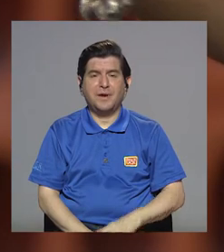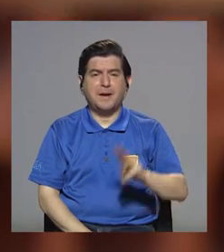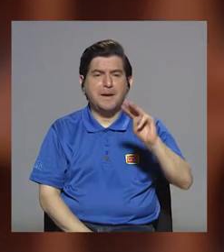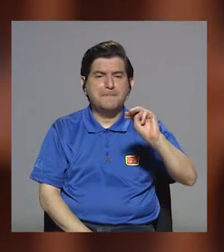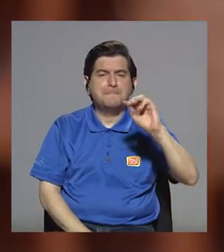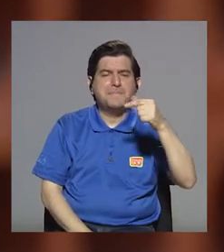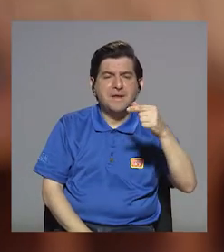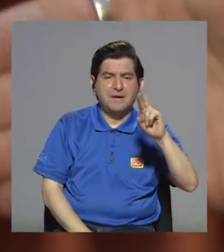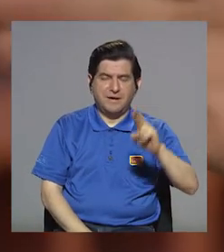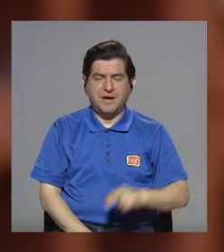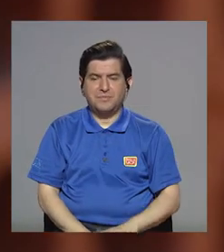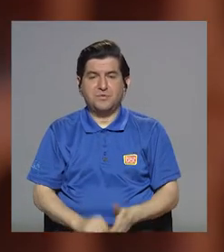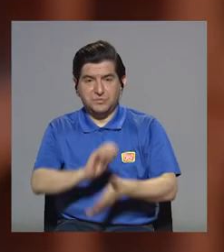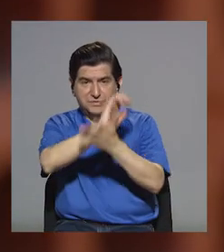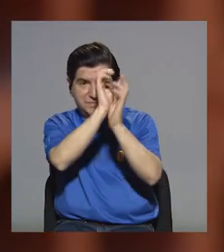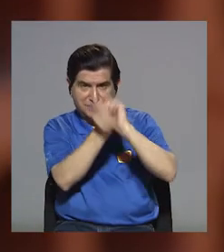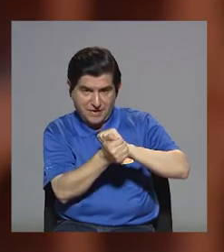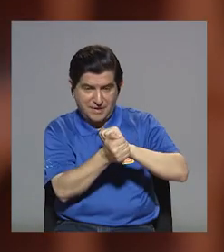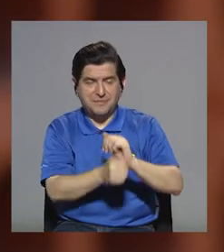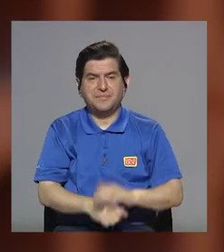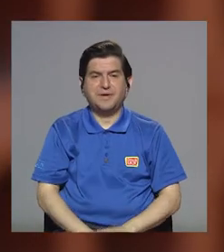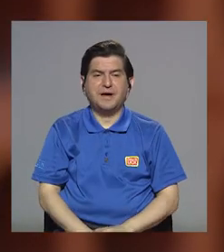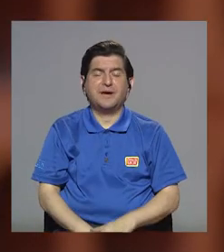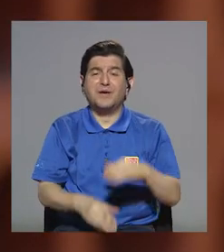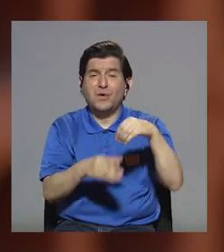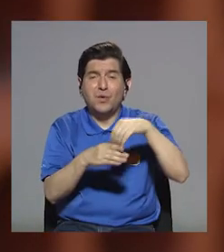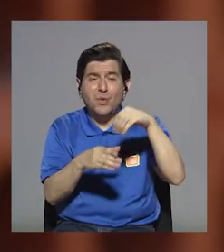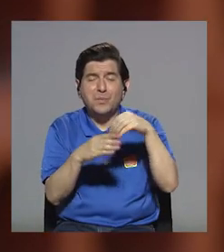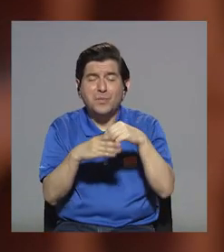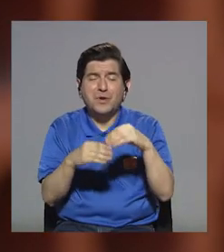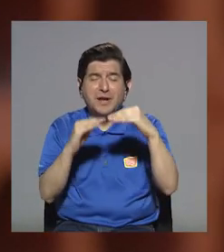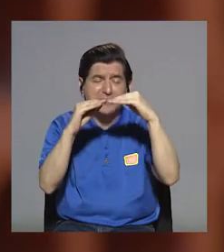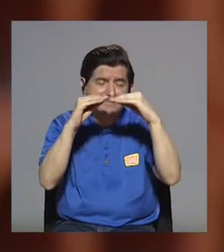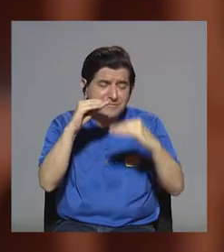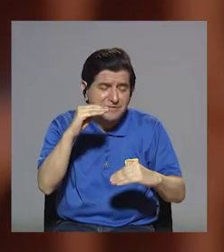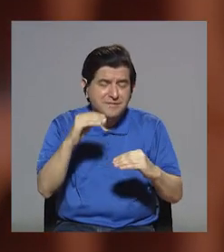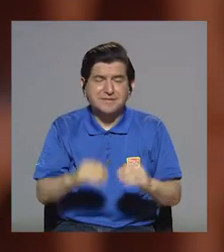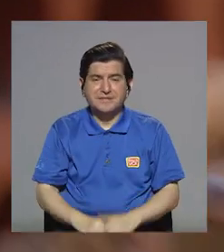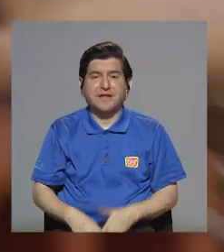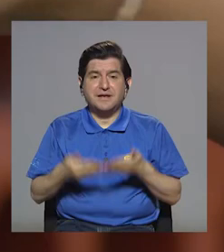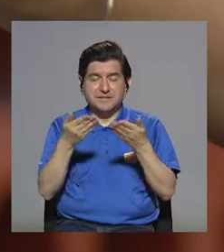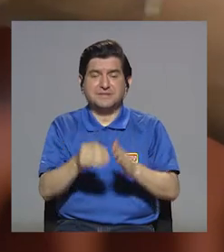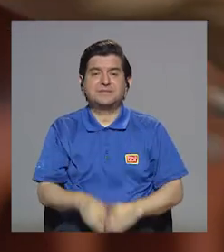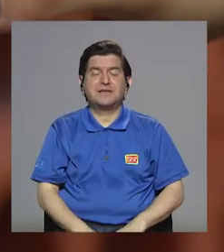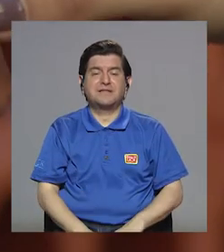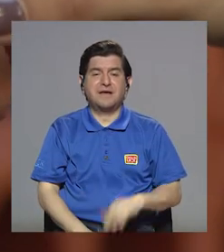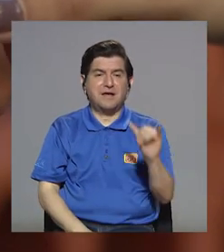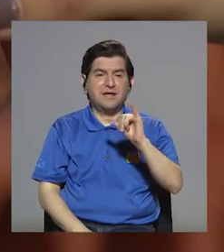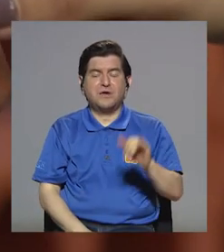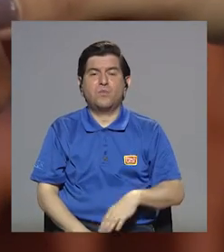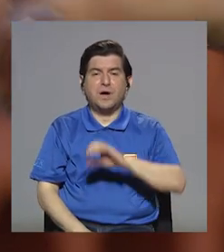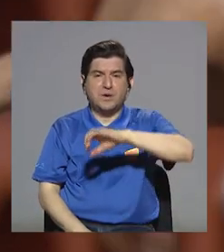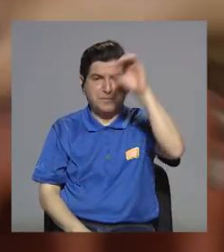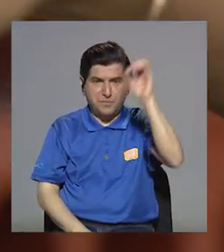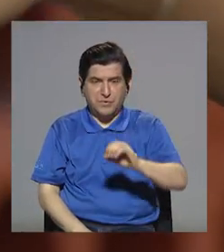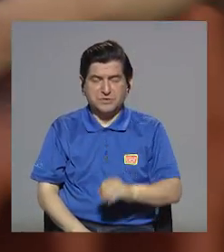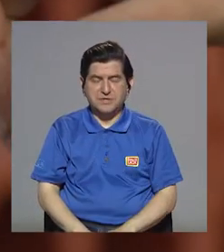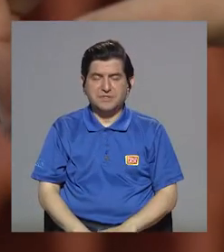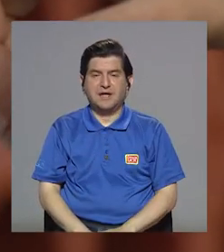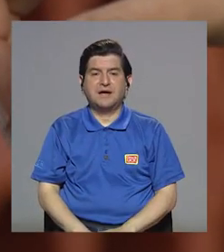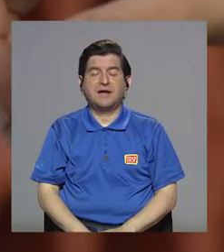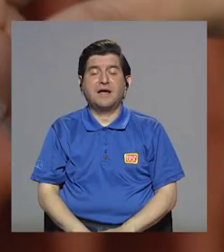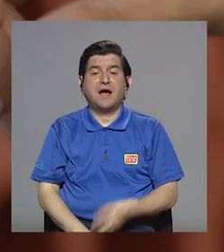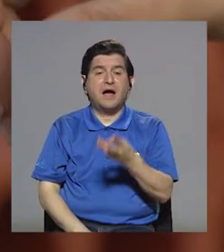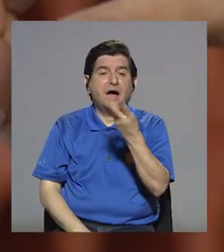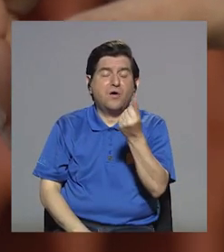bueno, los miligramos, en este caso te va a cambiar, por ser un componente más pequeño, se da en miligramos, igual el porcentaje. Total